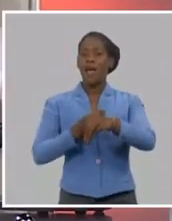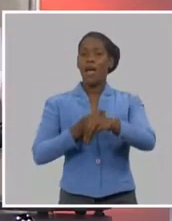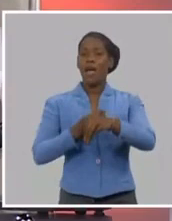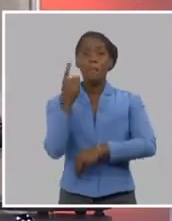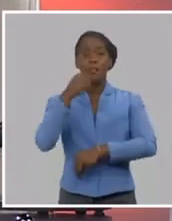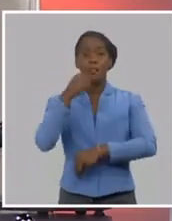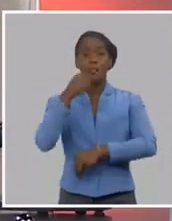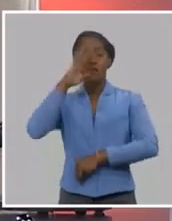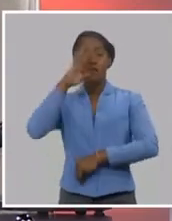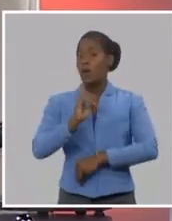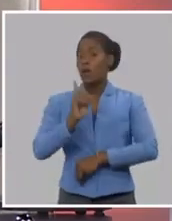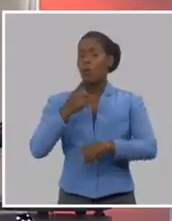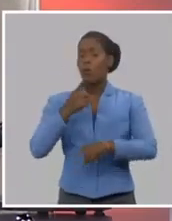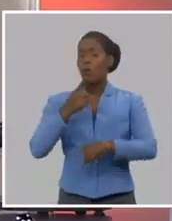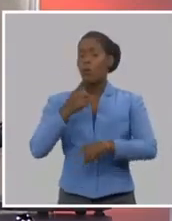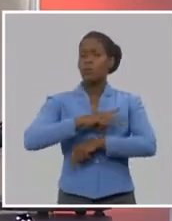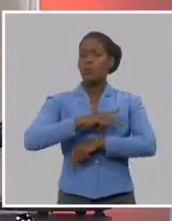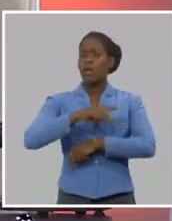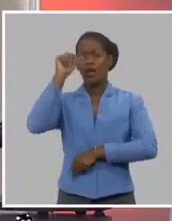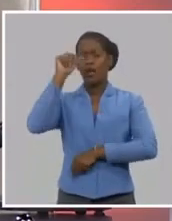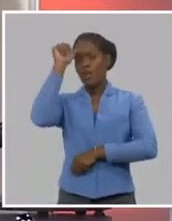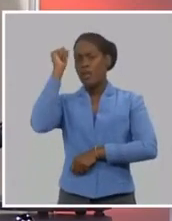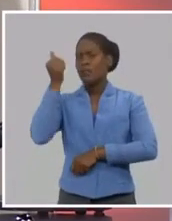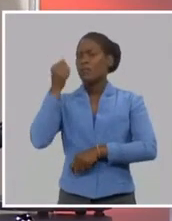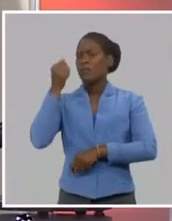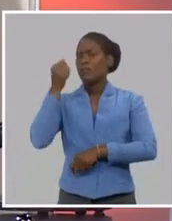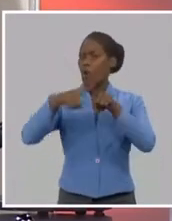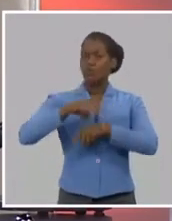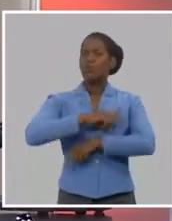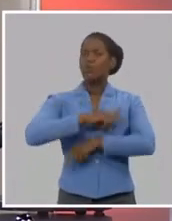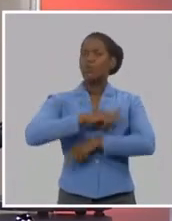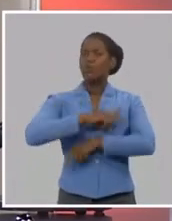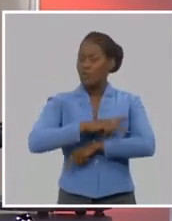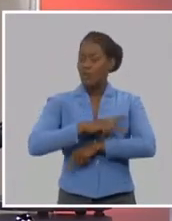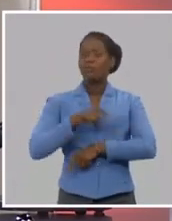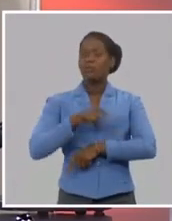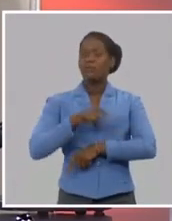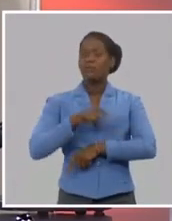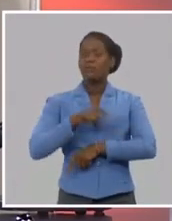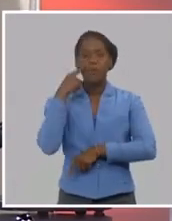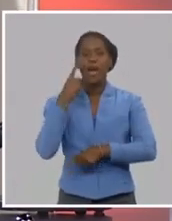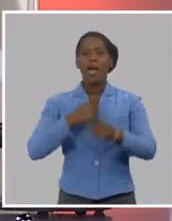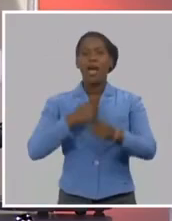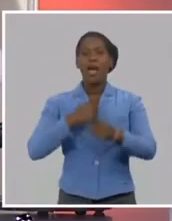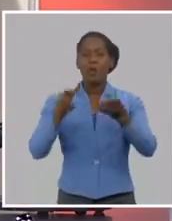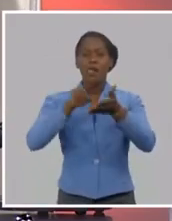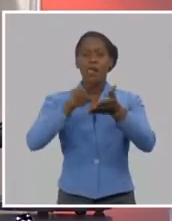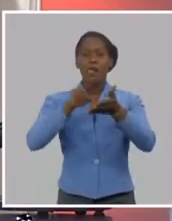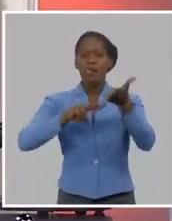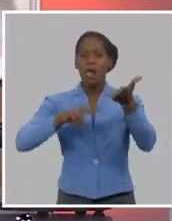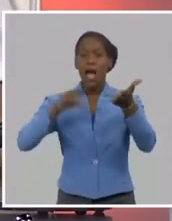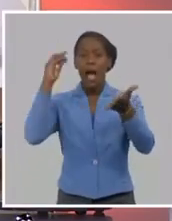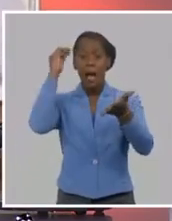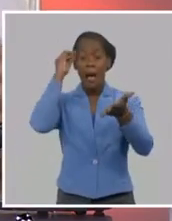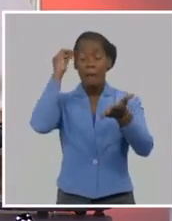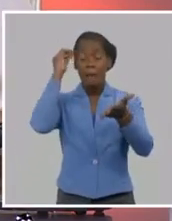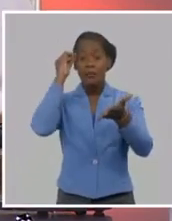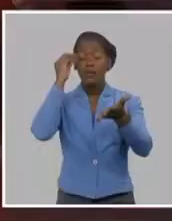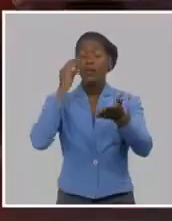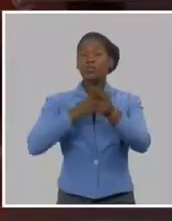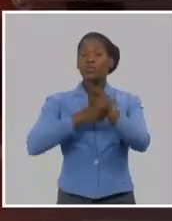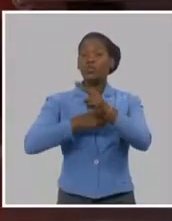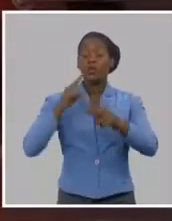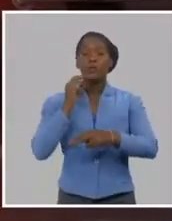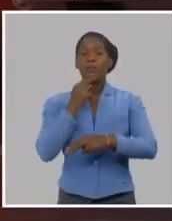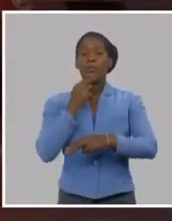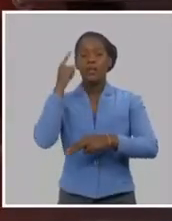Yo soy feliz cada vez que veo que se edita Martí en lengua maya, en lengua quechua o en guaraní. Por eso sigue siendo el más universal de todos